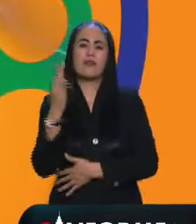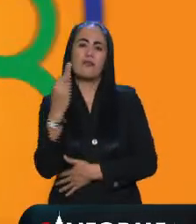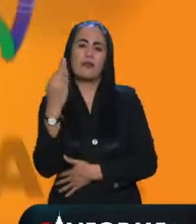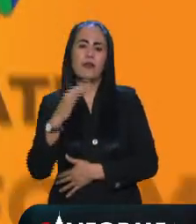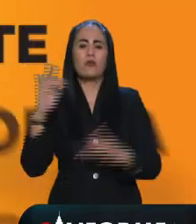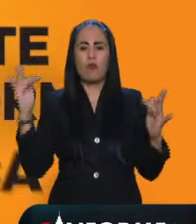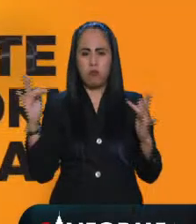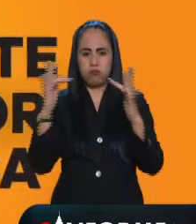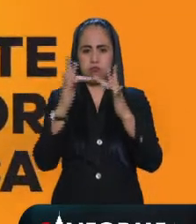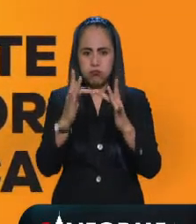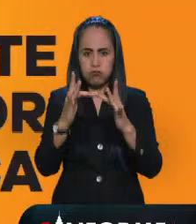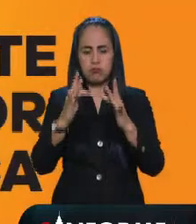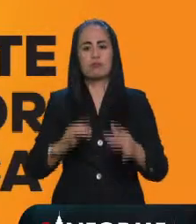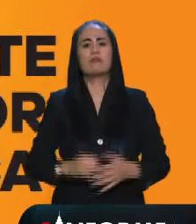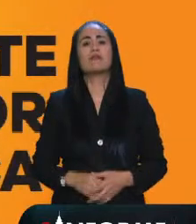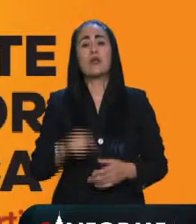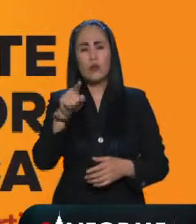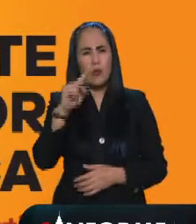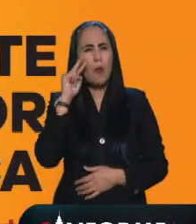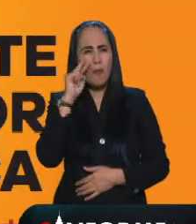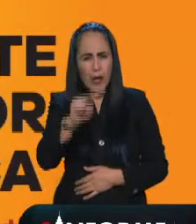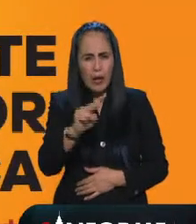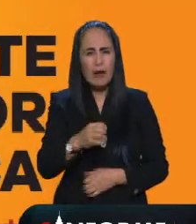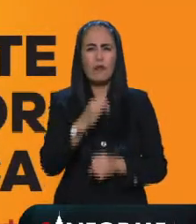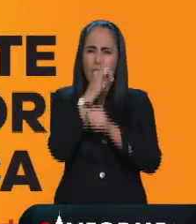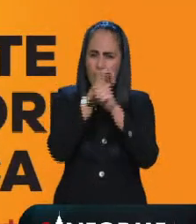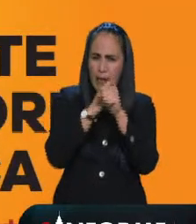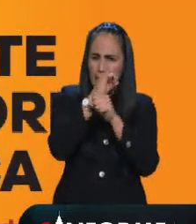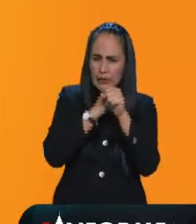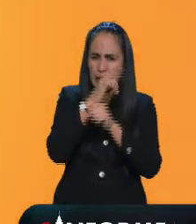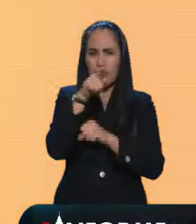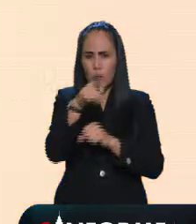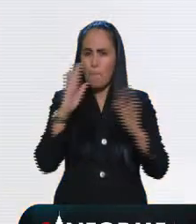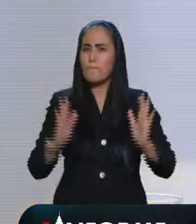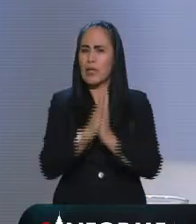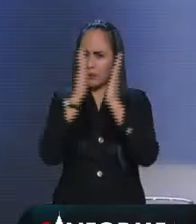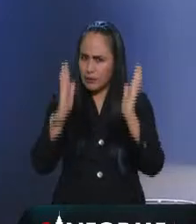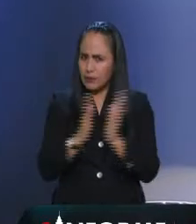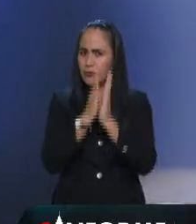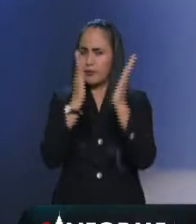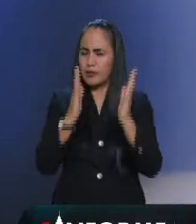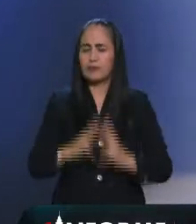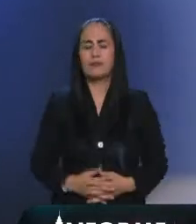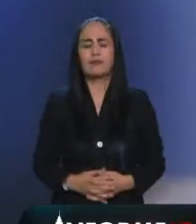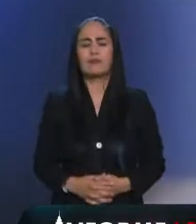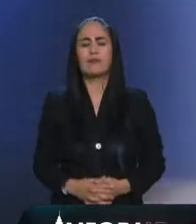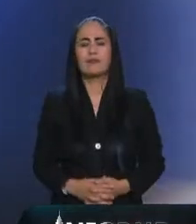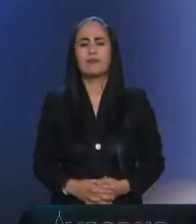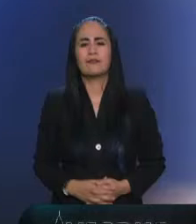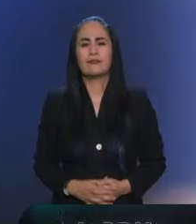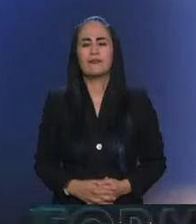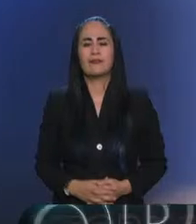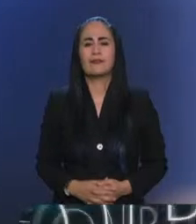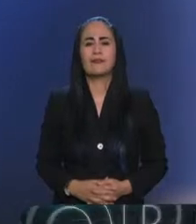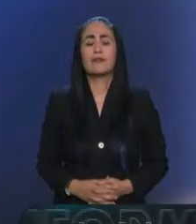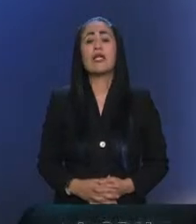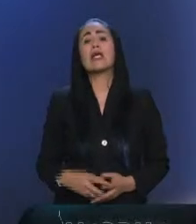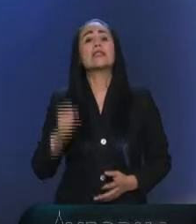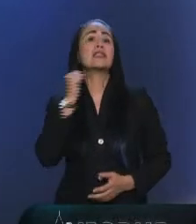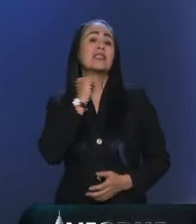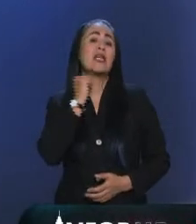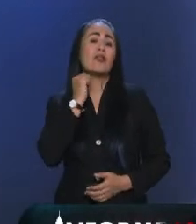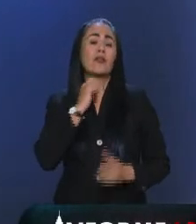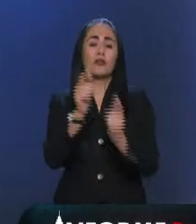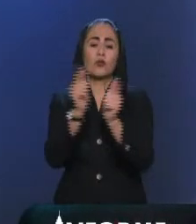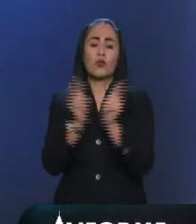reforma eléctrica. Entérate, infórmate, participa. En más información le damos a conocer que algunos senadores de Morena